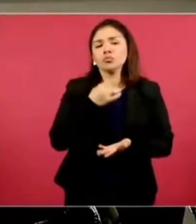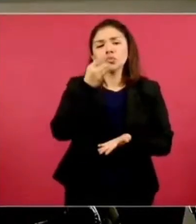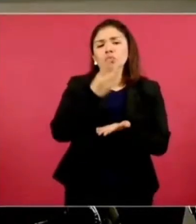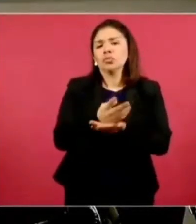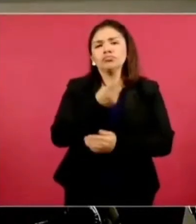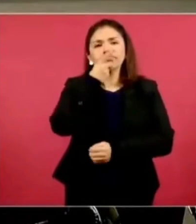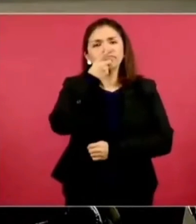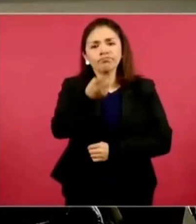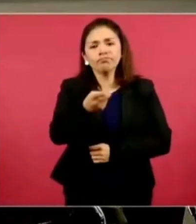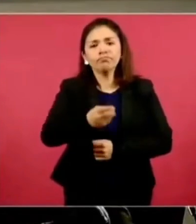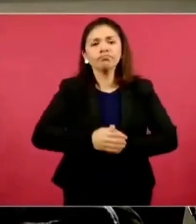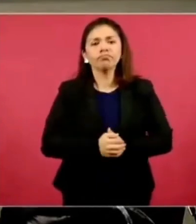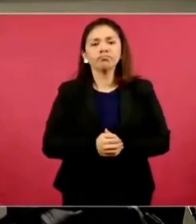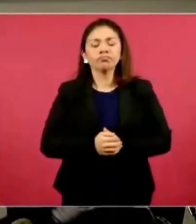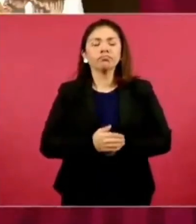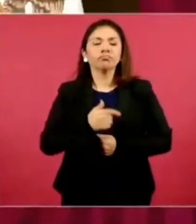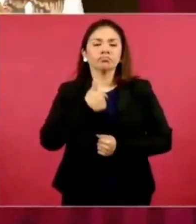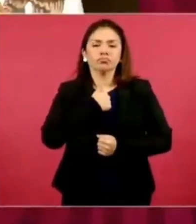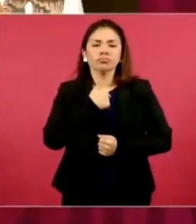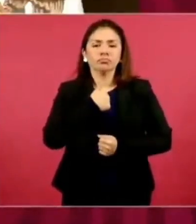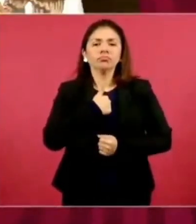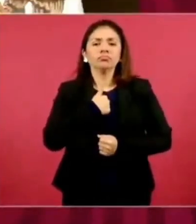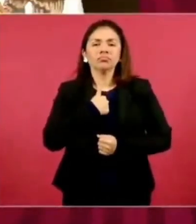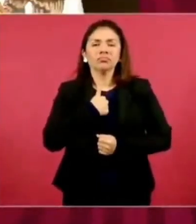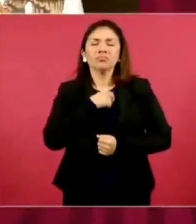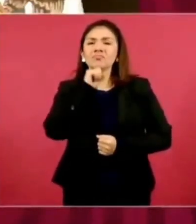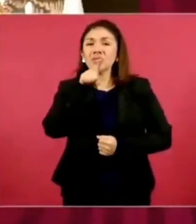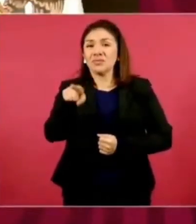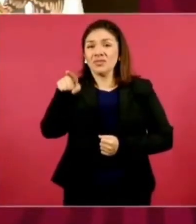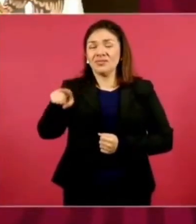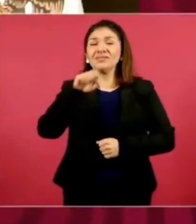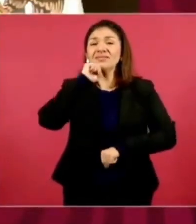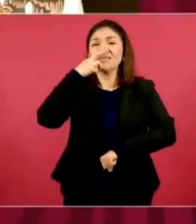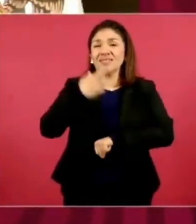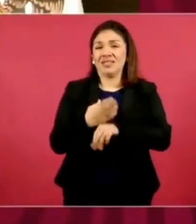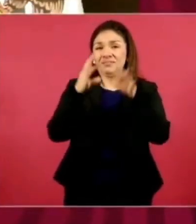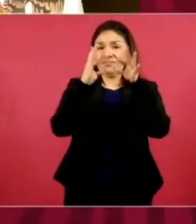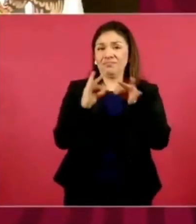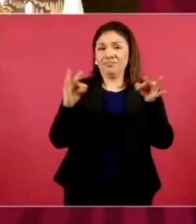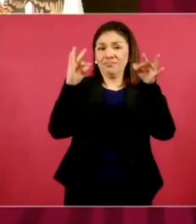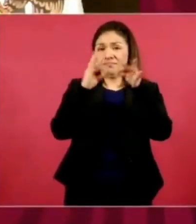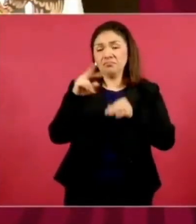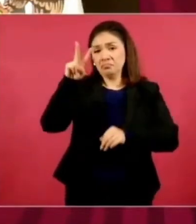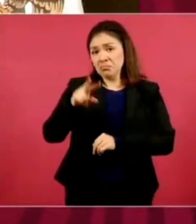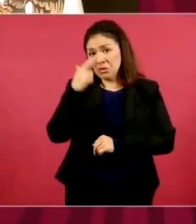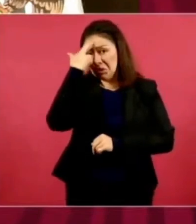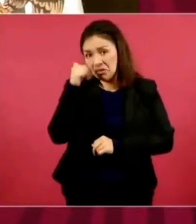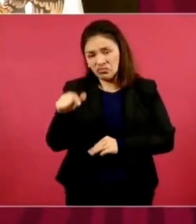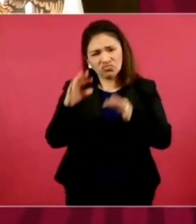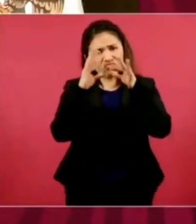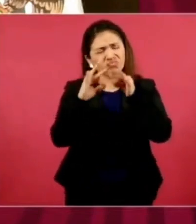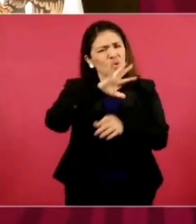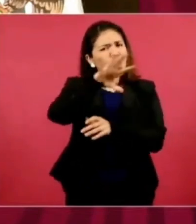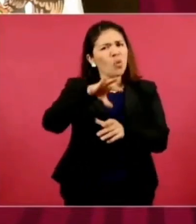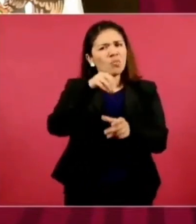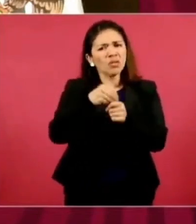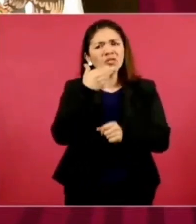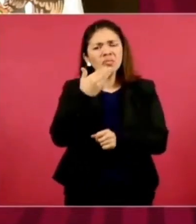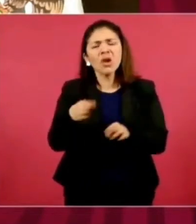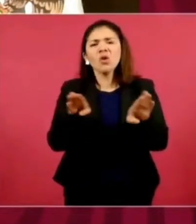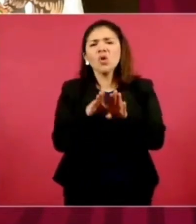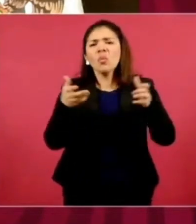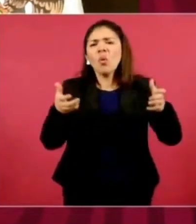reiterar y reafirmar lo que ha mencionado en este momento la secretaria Rosicela, en un informe muy completo de la